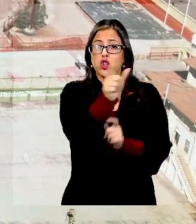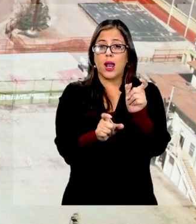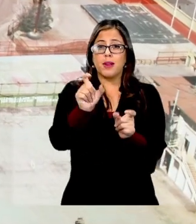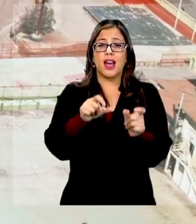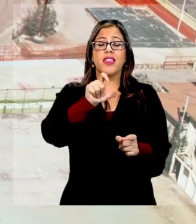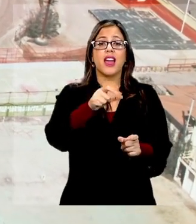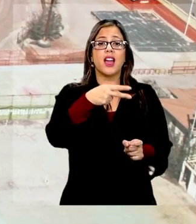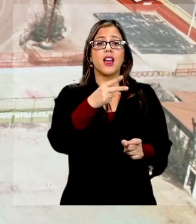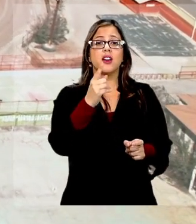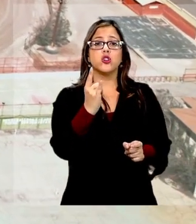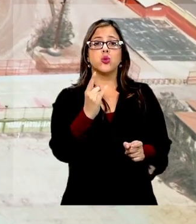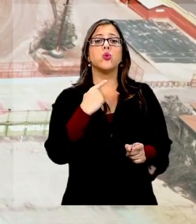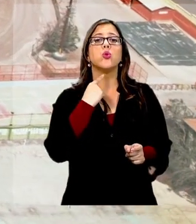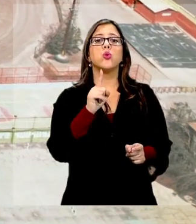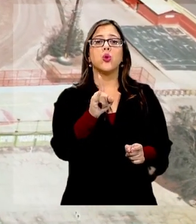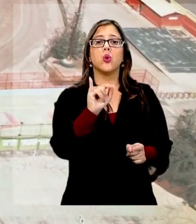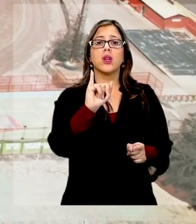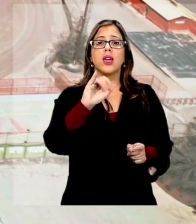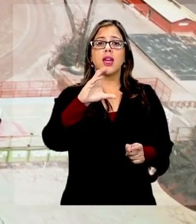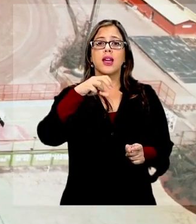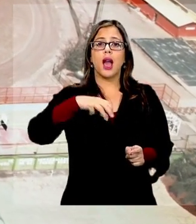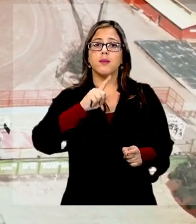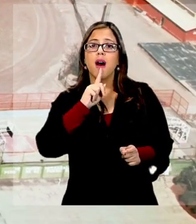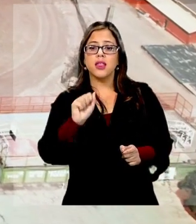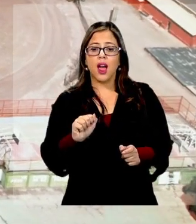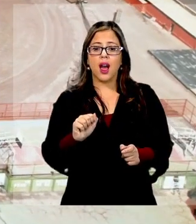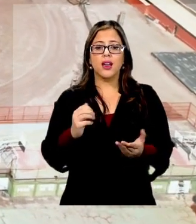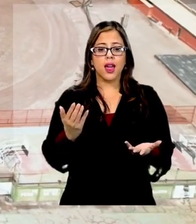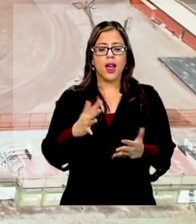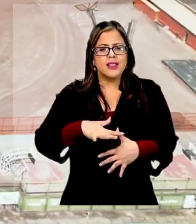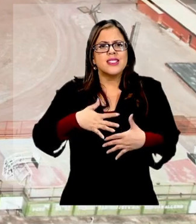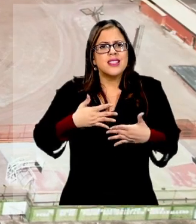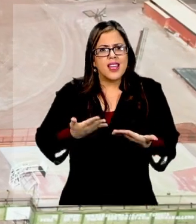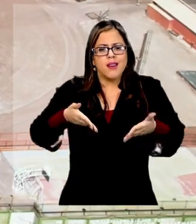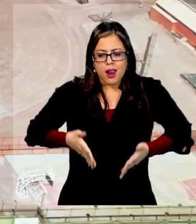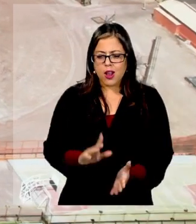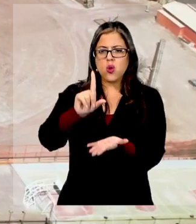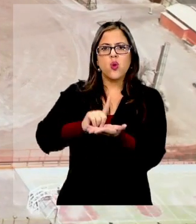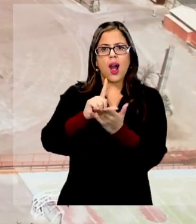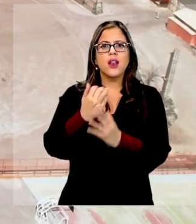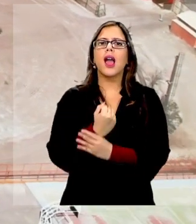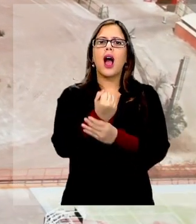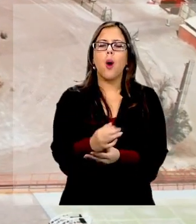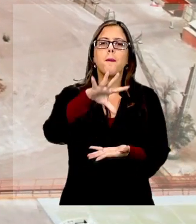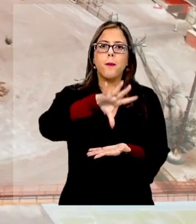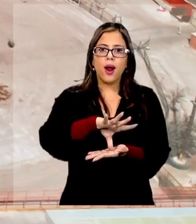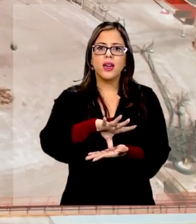chuquicamatinos y chuquicamatinas sentimos haber nacido en un lugar que ha aportado mucho al país,